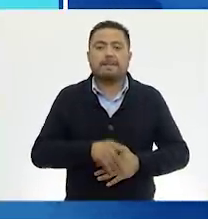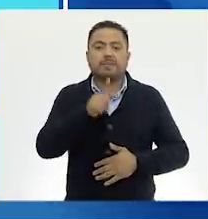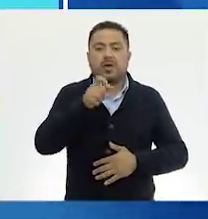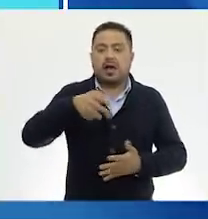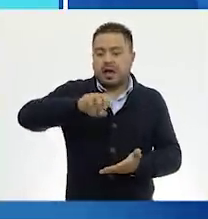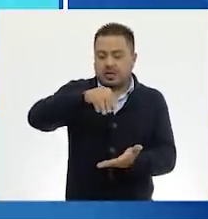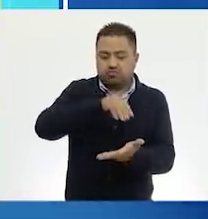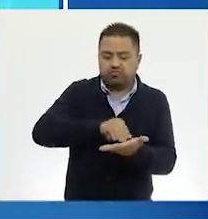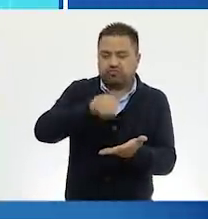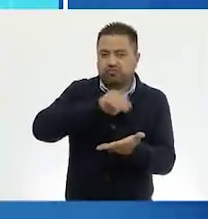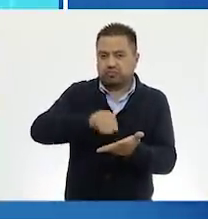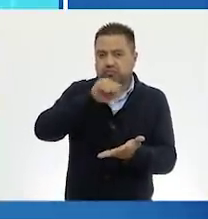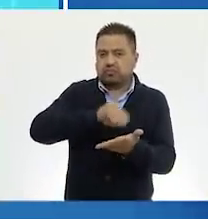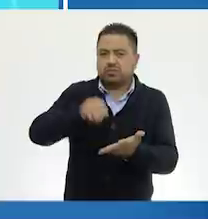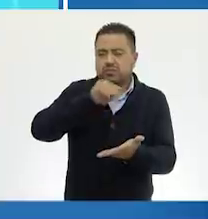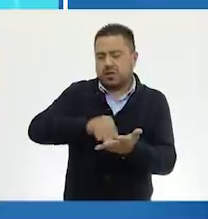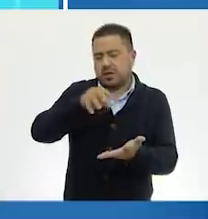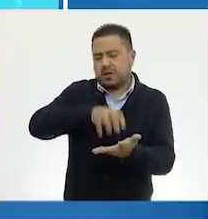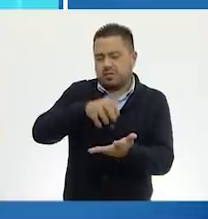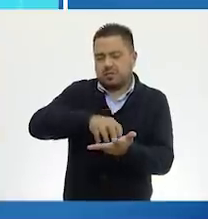Enjuaga tus manos con agua.